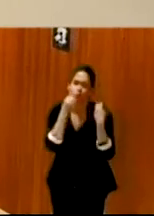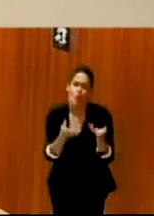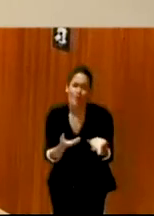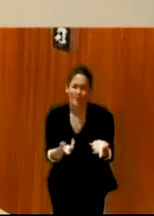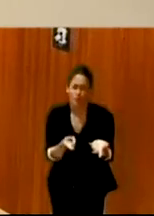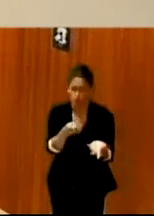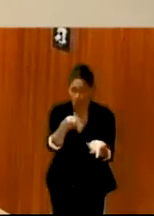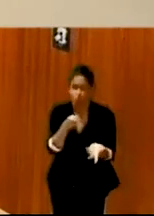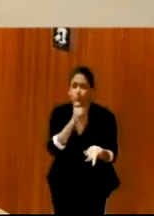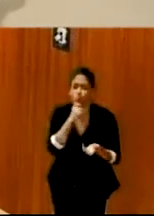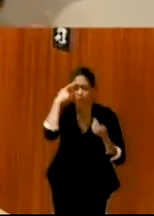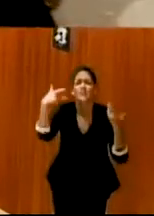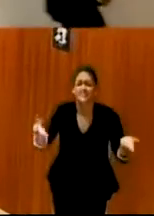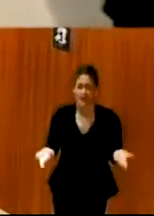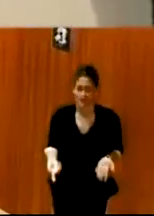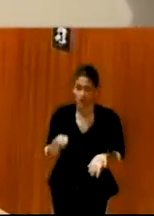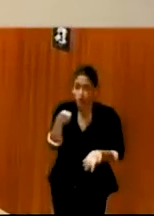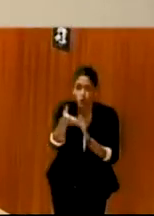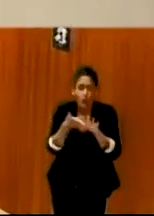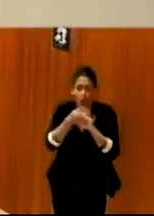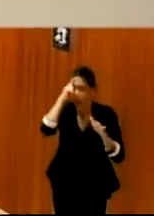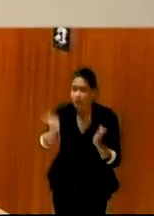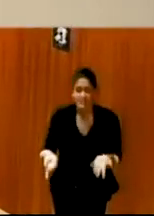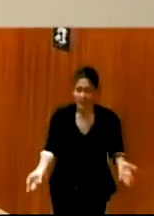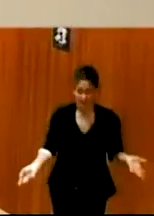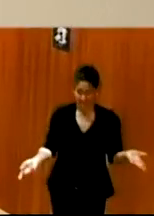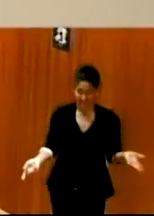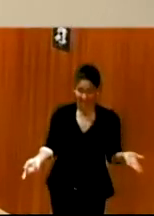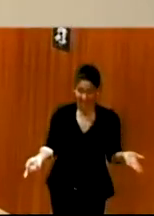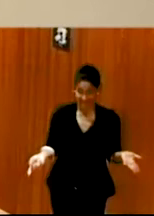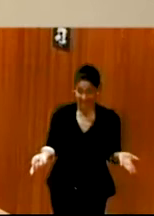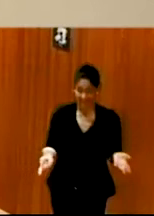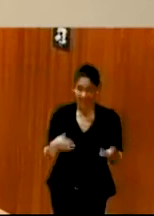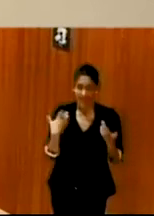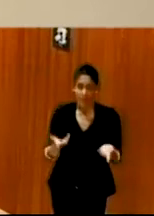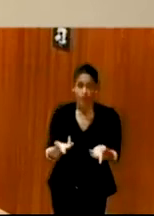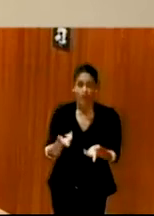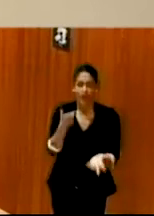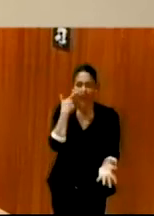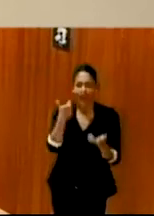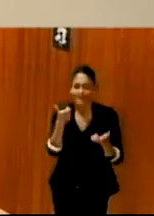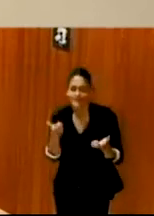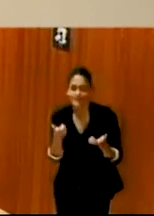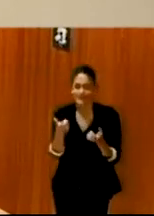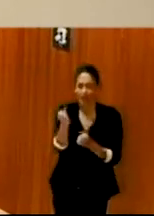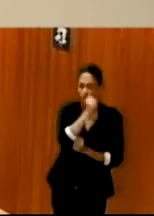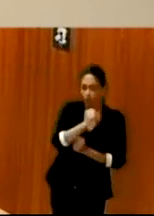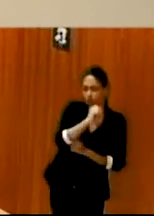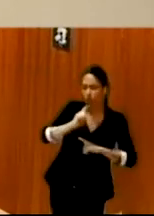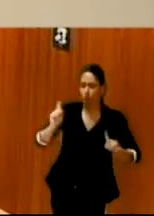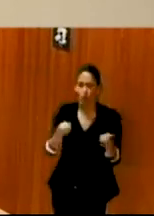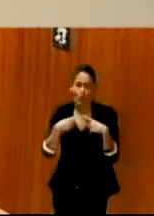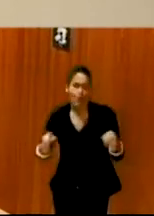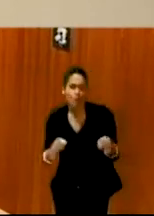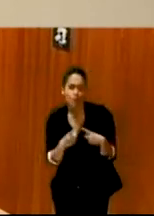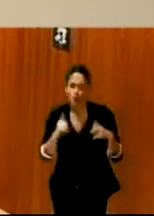si no sabes lo que he pronunciado, si no sabes lo que he dicho. Y en ese sentido, los artistas, los conciertos, los músicos, necesitan también tener los